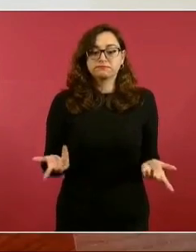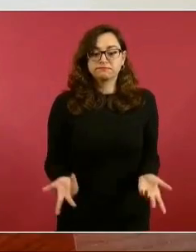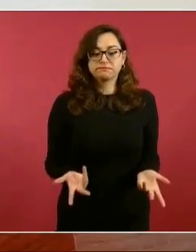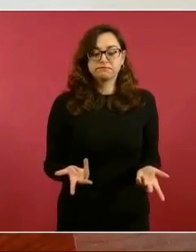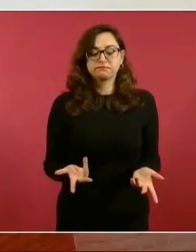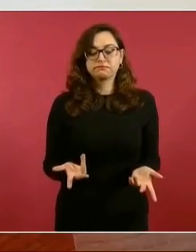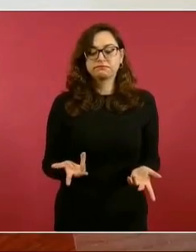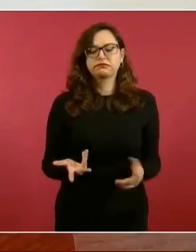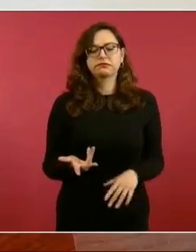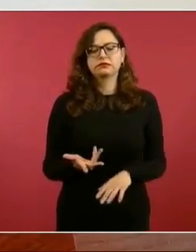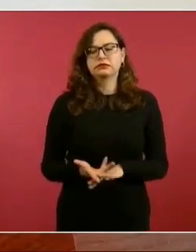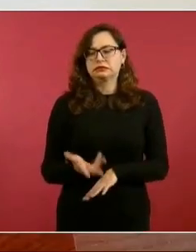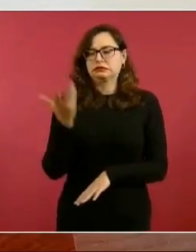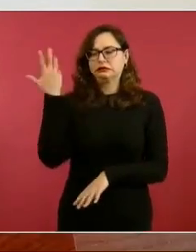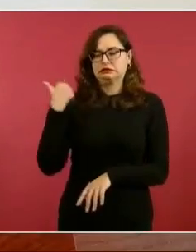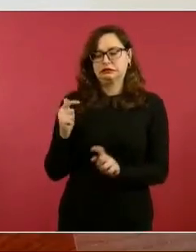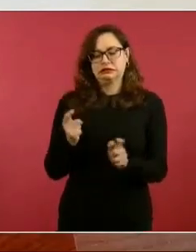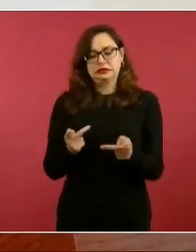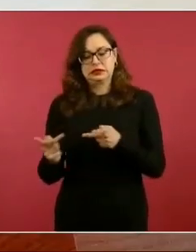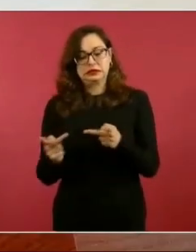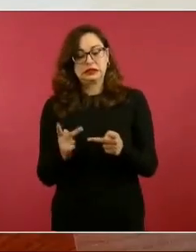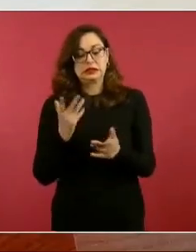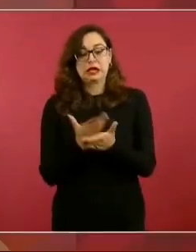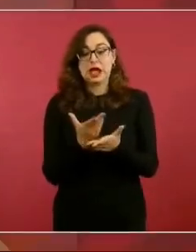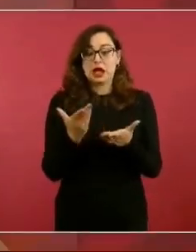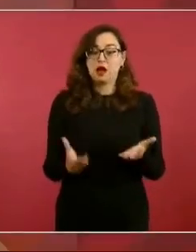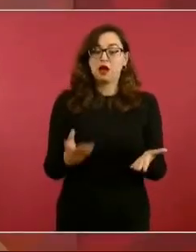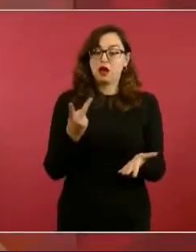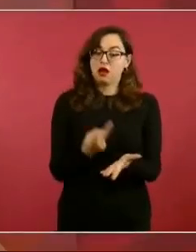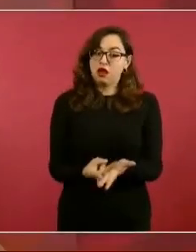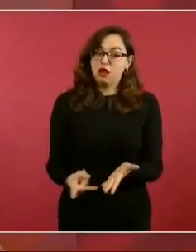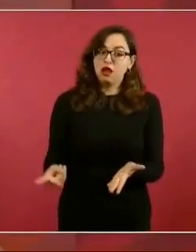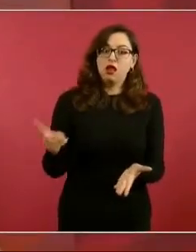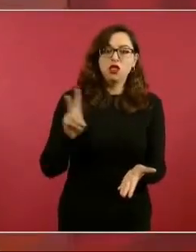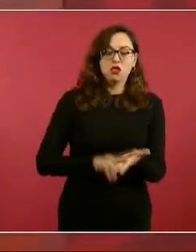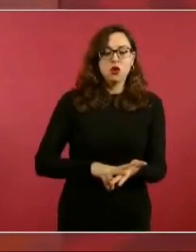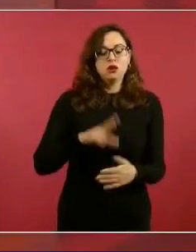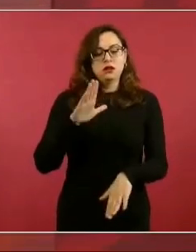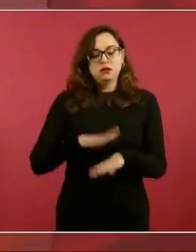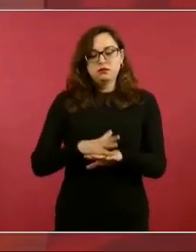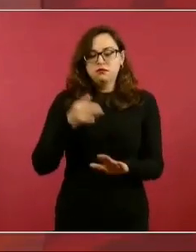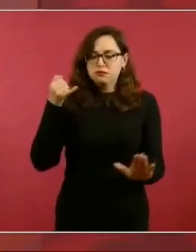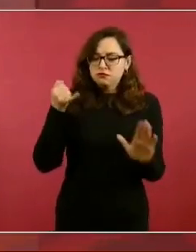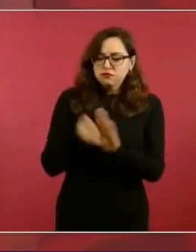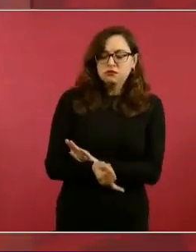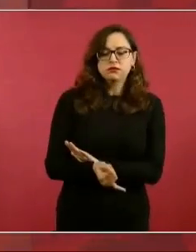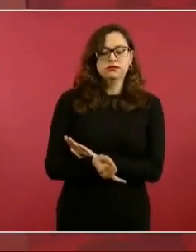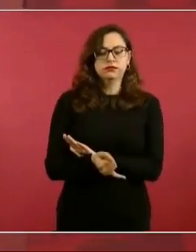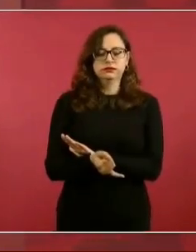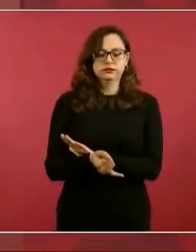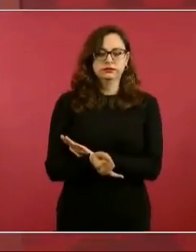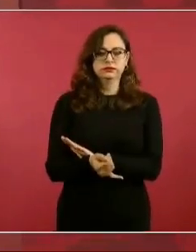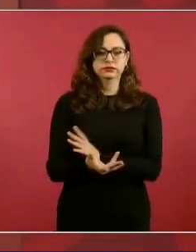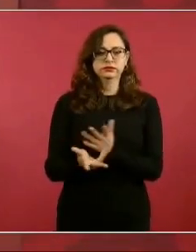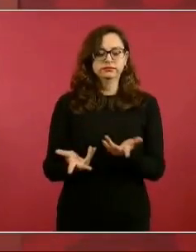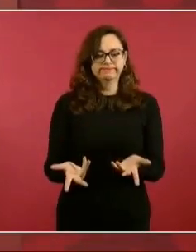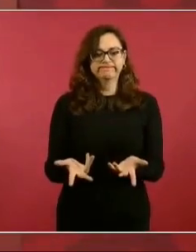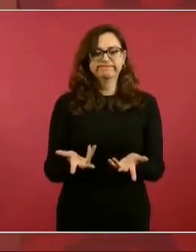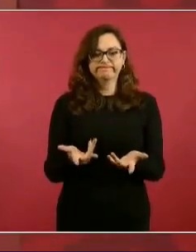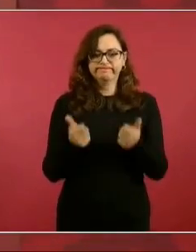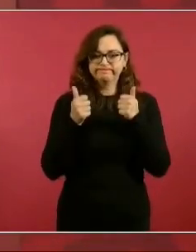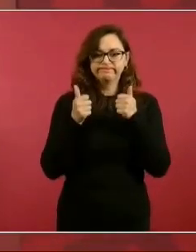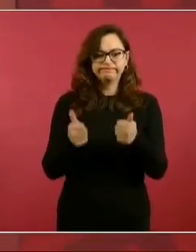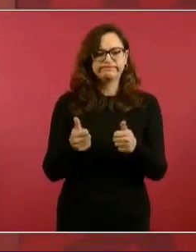lo que ya se había hecho, pero ahora con más profundidad.